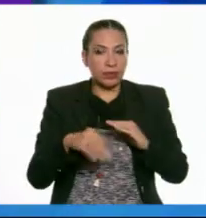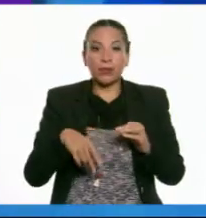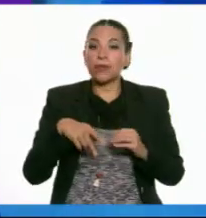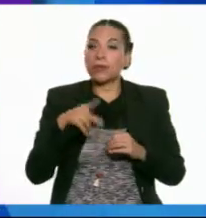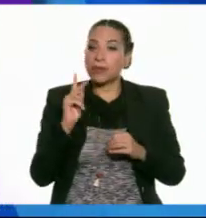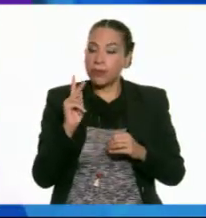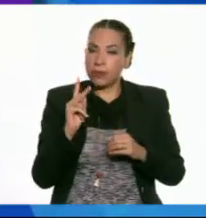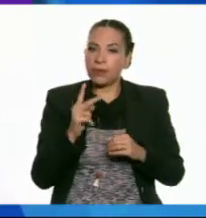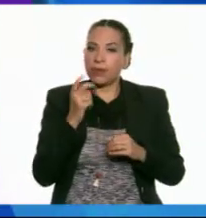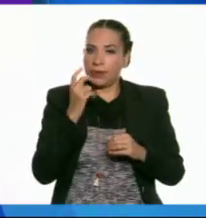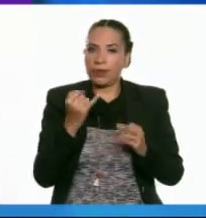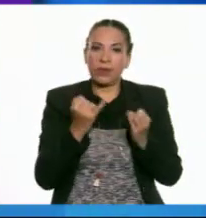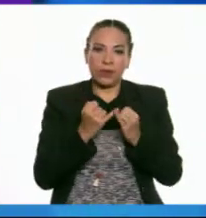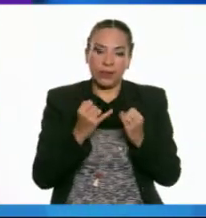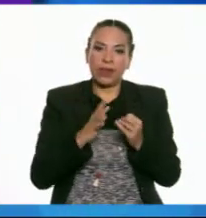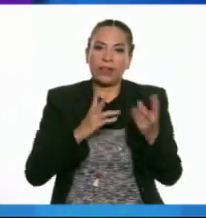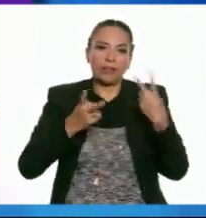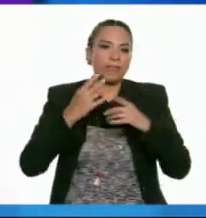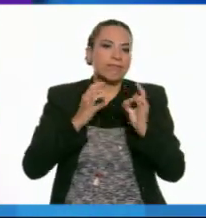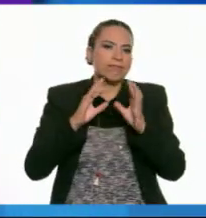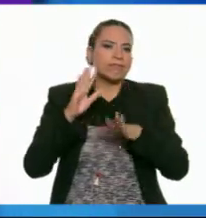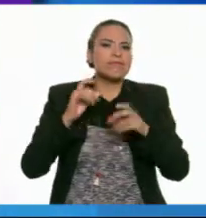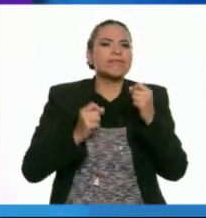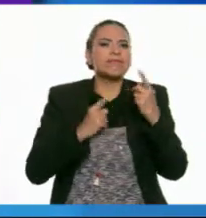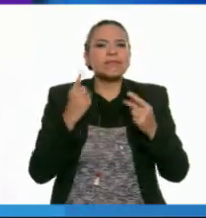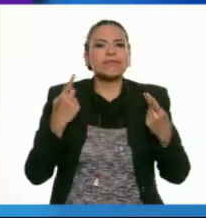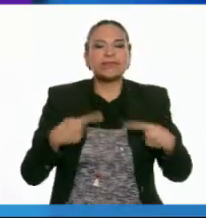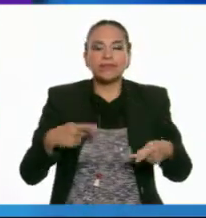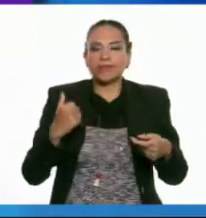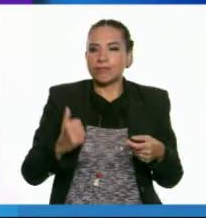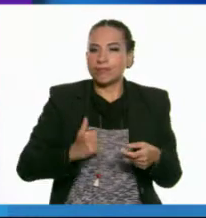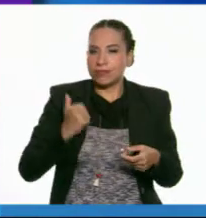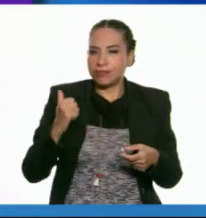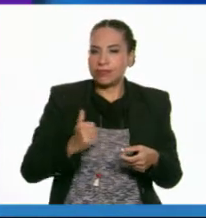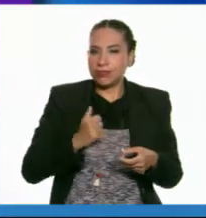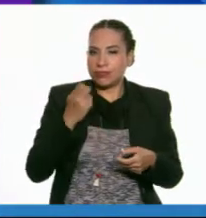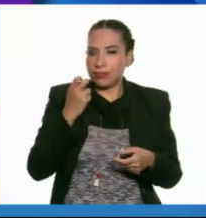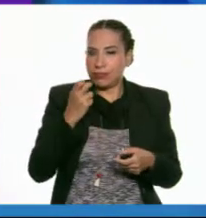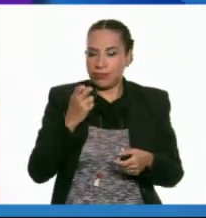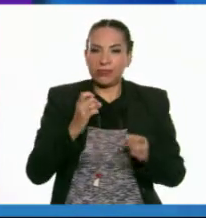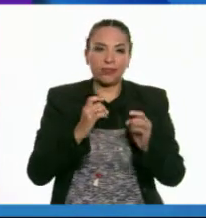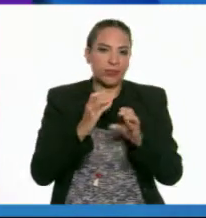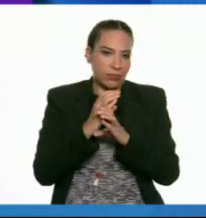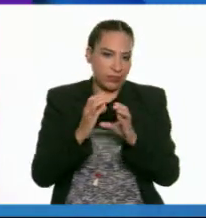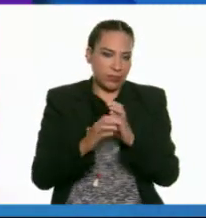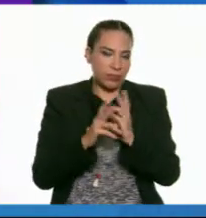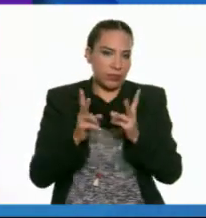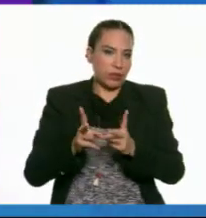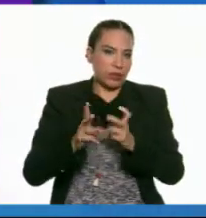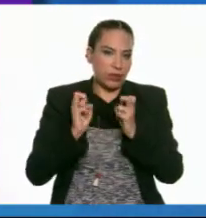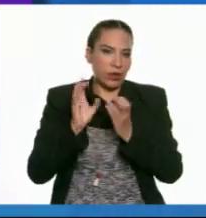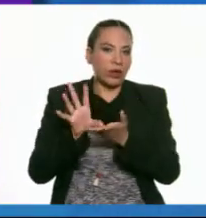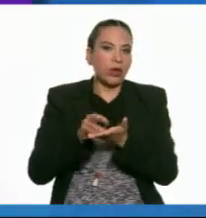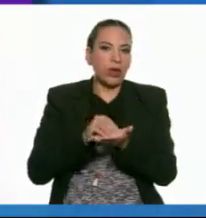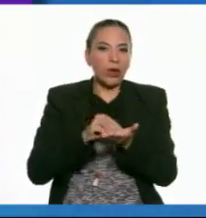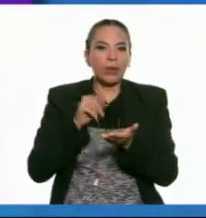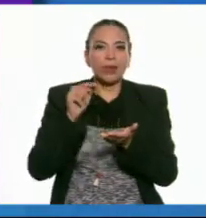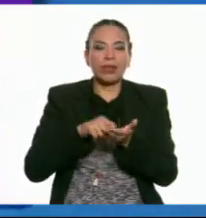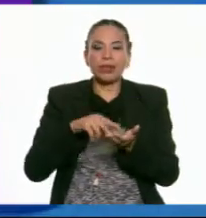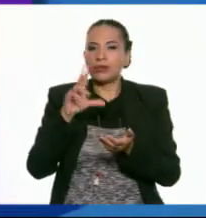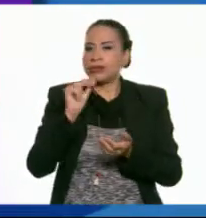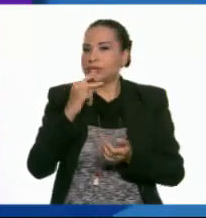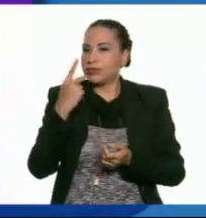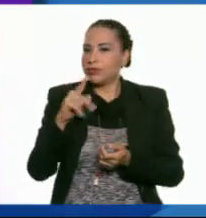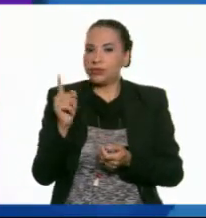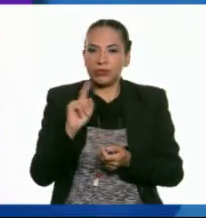Sin embargo, esto también ha ocasionado que algunas personas se aprovechen de esta situación, robando o copiando el contenido que